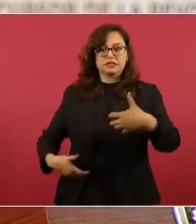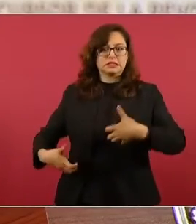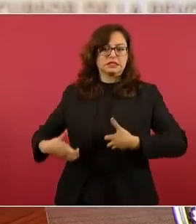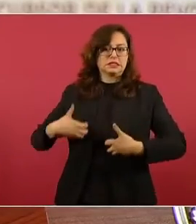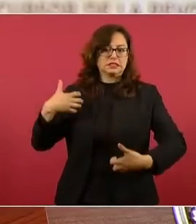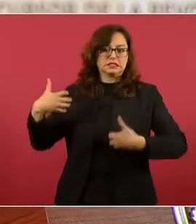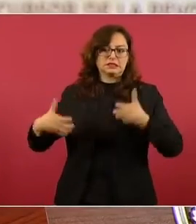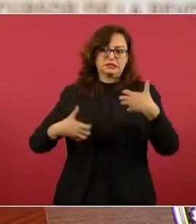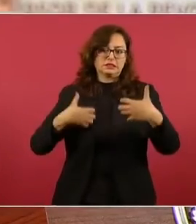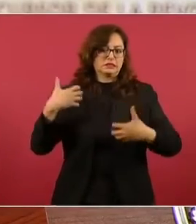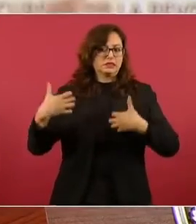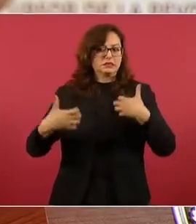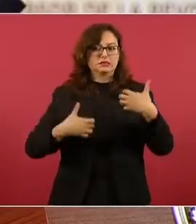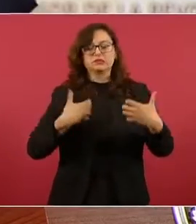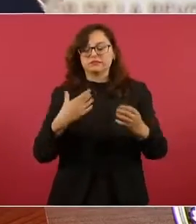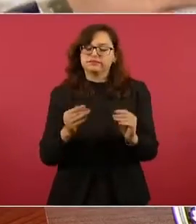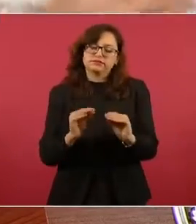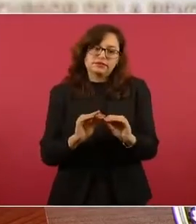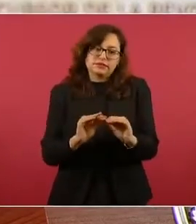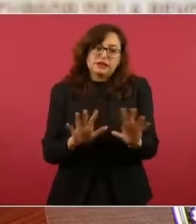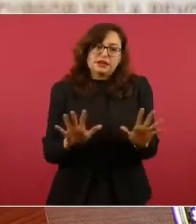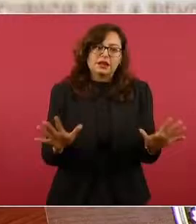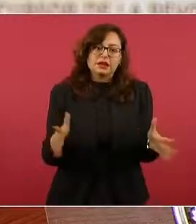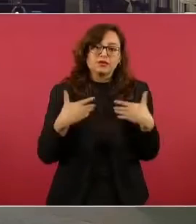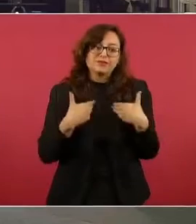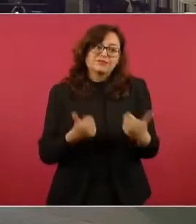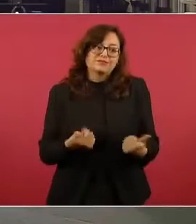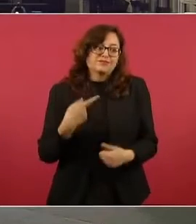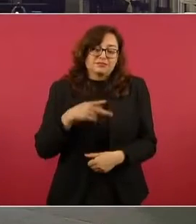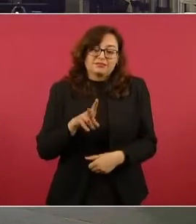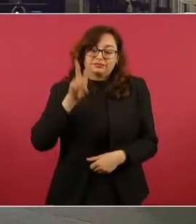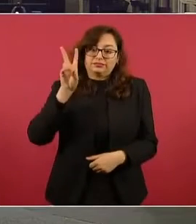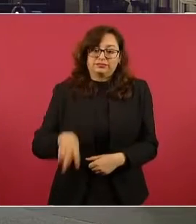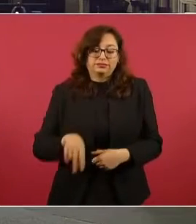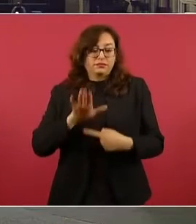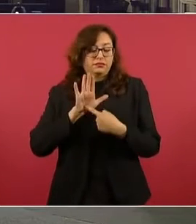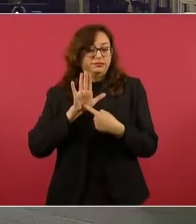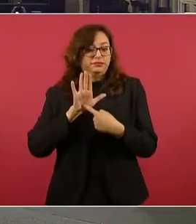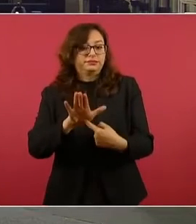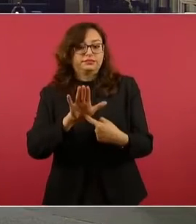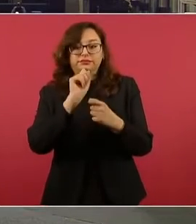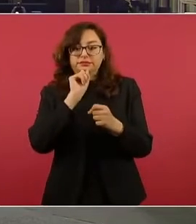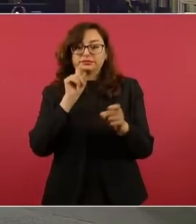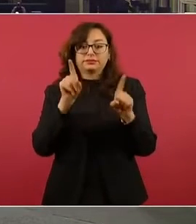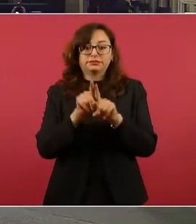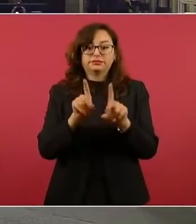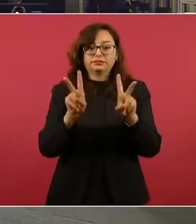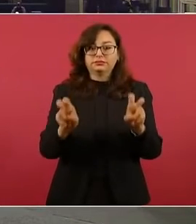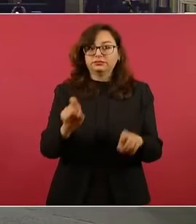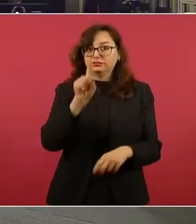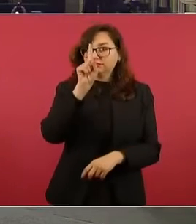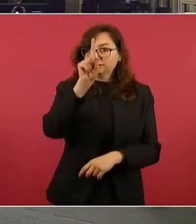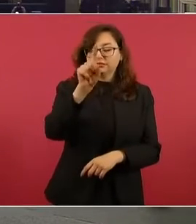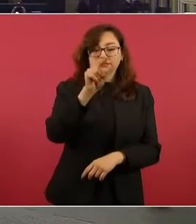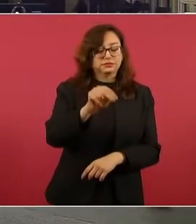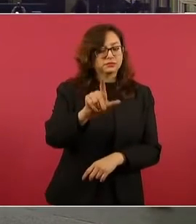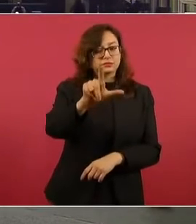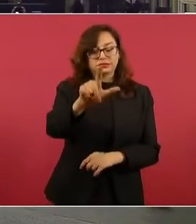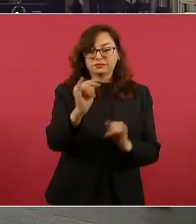En el caso de Nuevo León lo mismo,